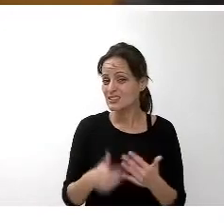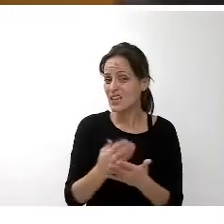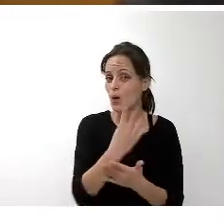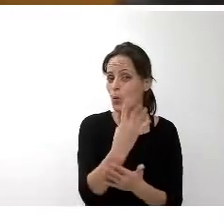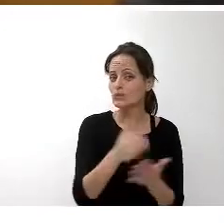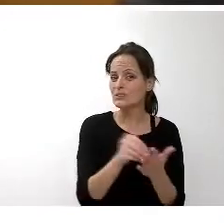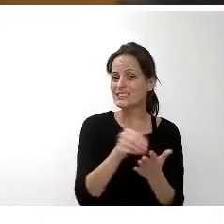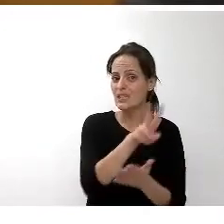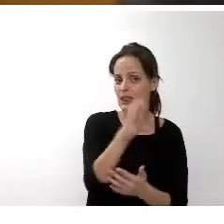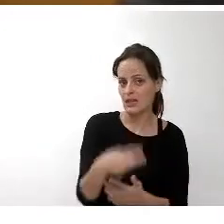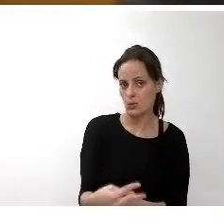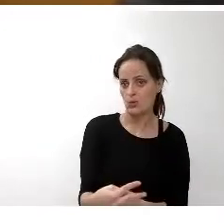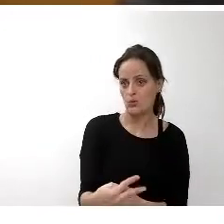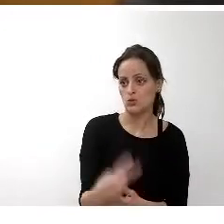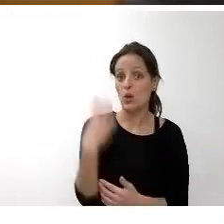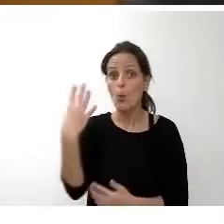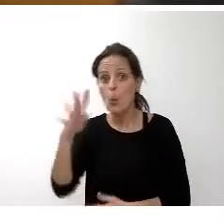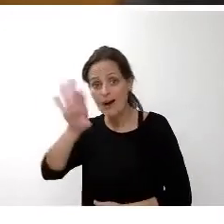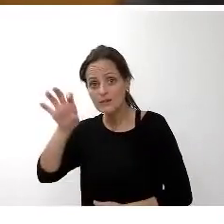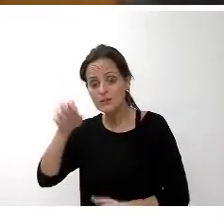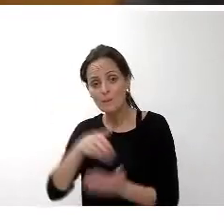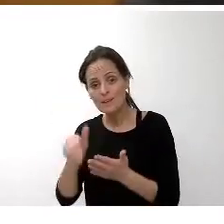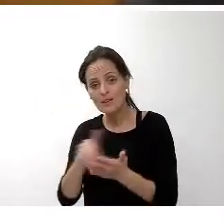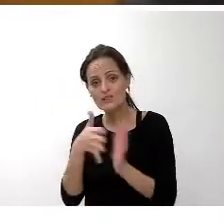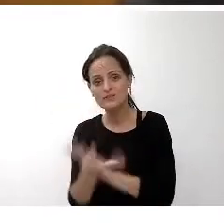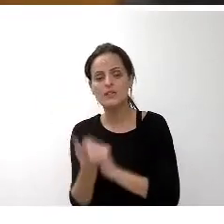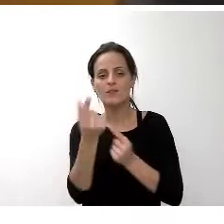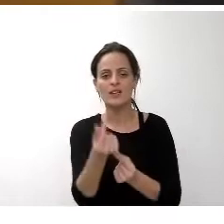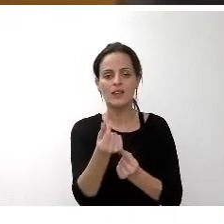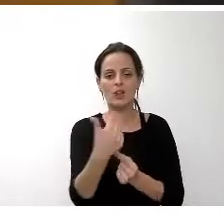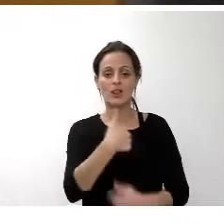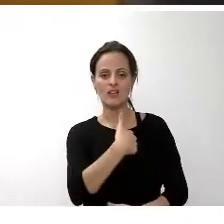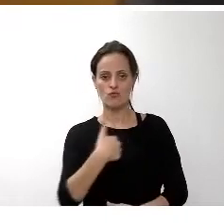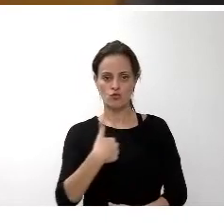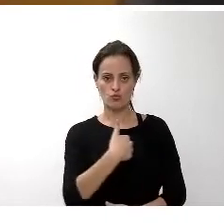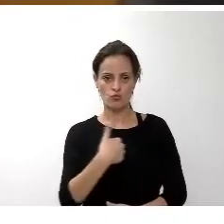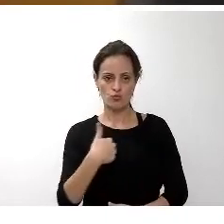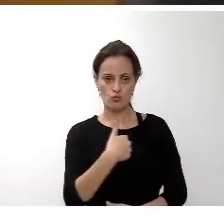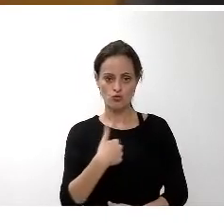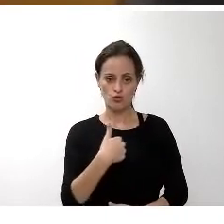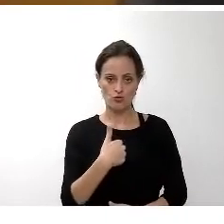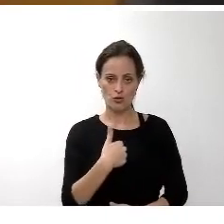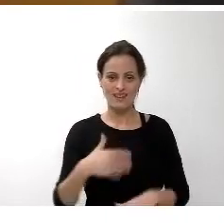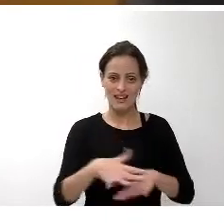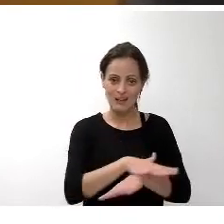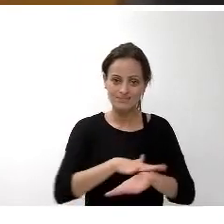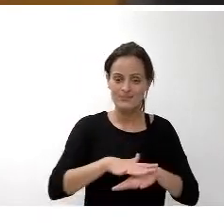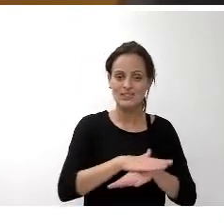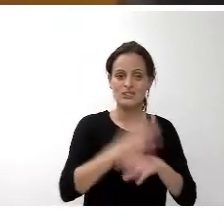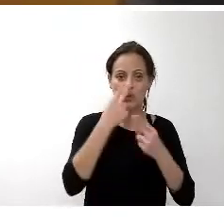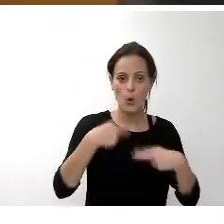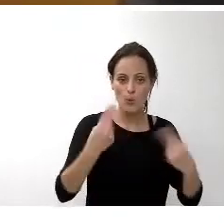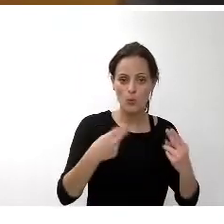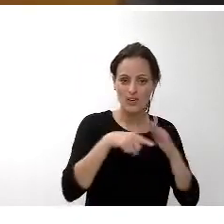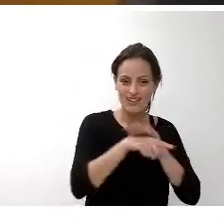4 millones se corresponden con la financiación de las funciones que se delegan por la Administración Pública de la Comunidad Autónoma en materia de gestión